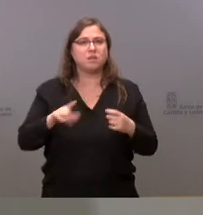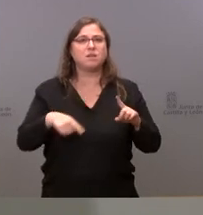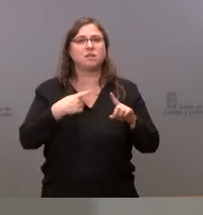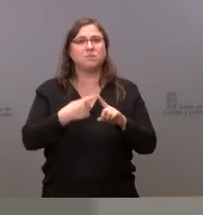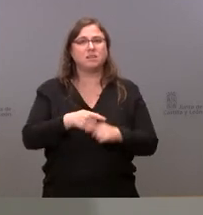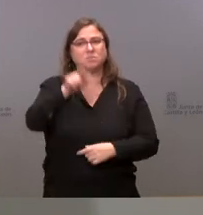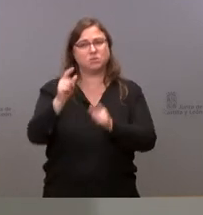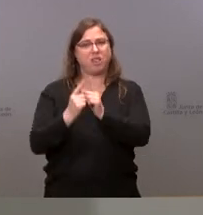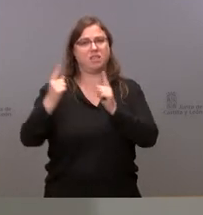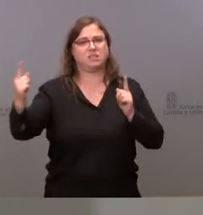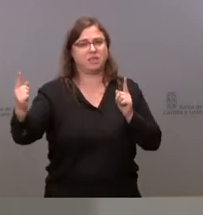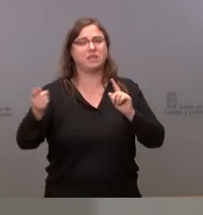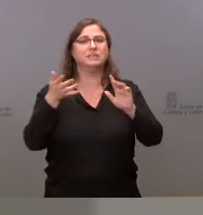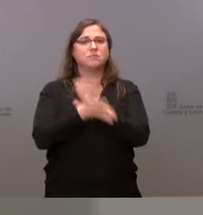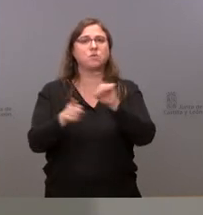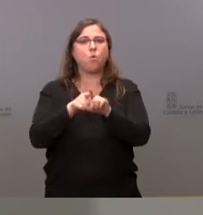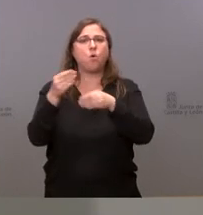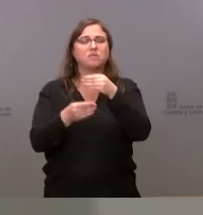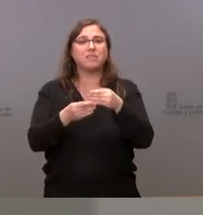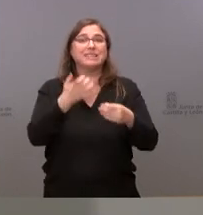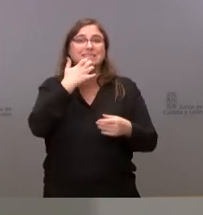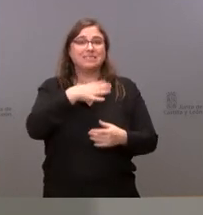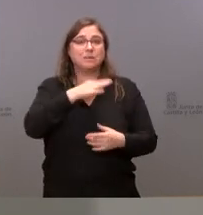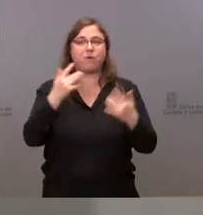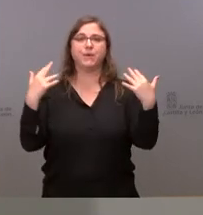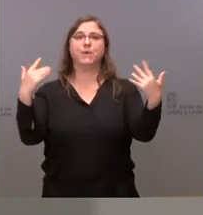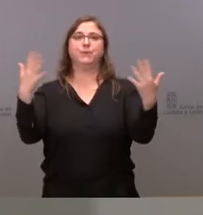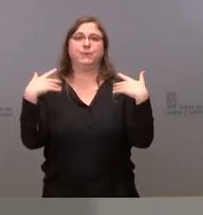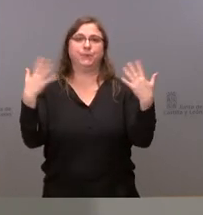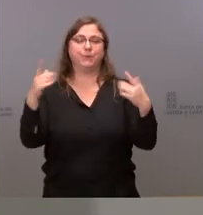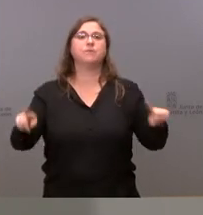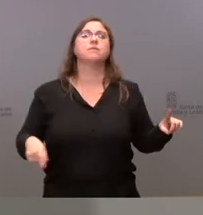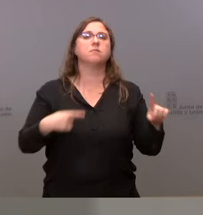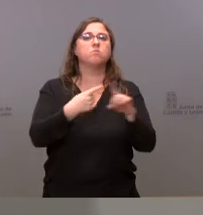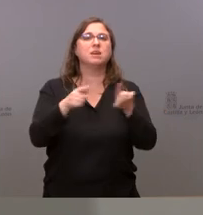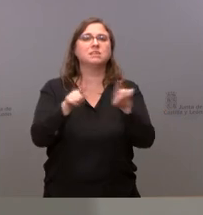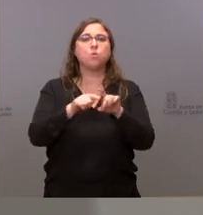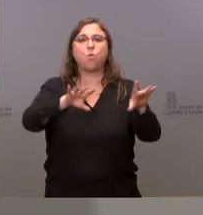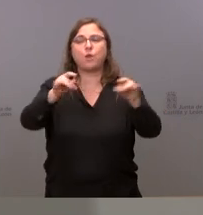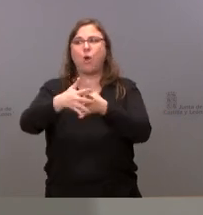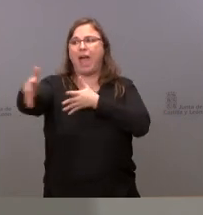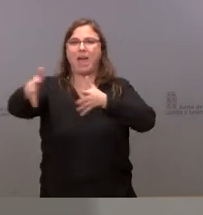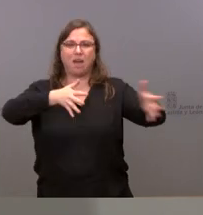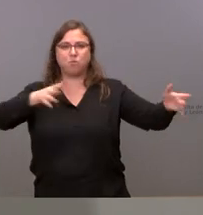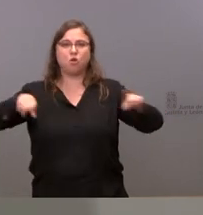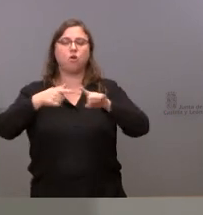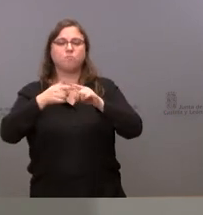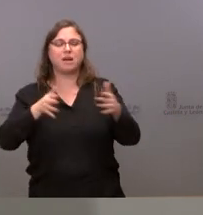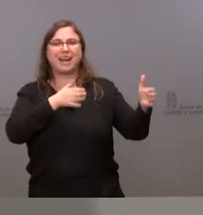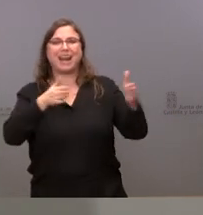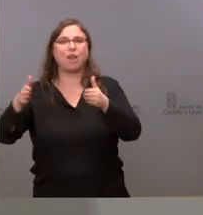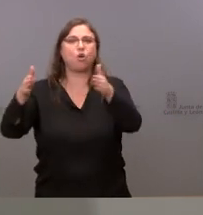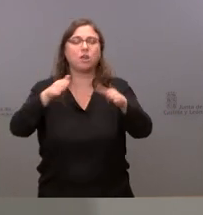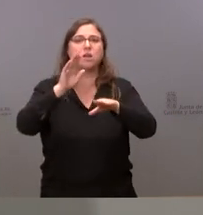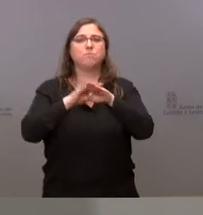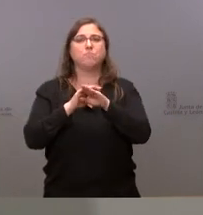persona y persona y por tanto que se realicen a ser posible en espacios abiertos que se realicen también en territorios muy amplios y con recorridos donde la